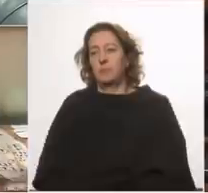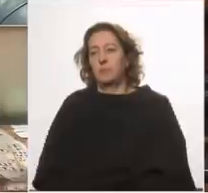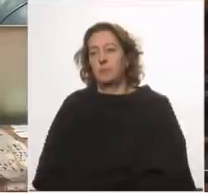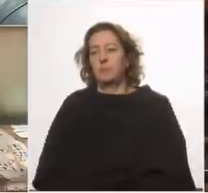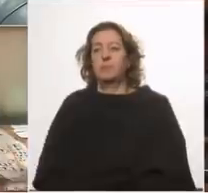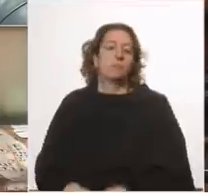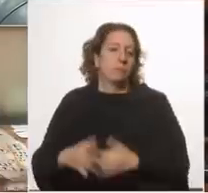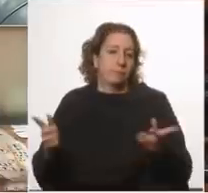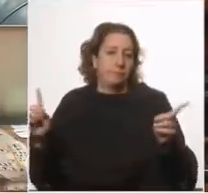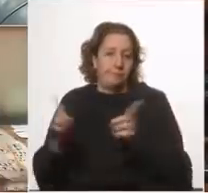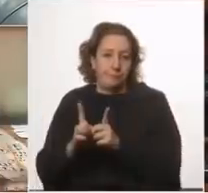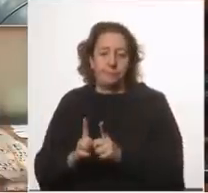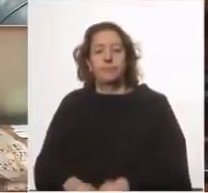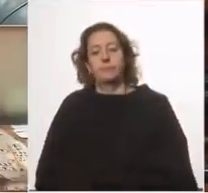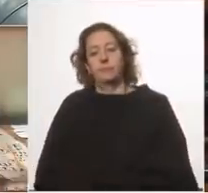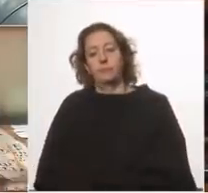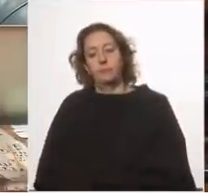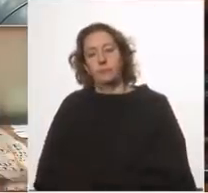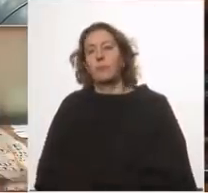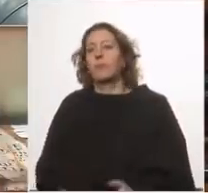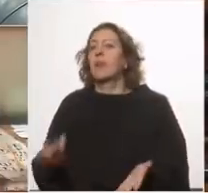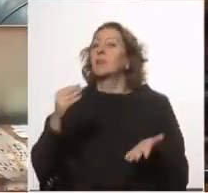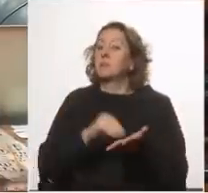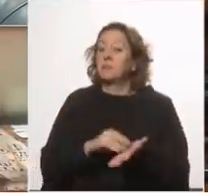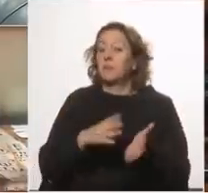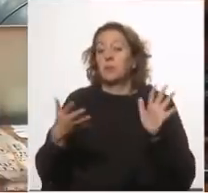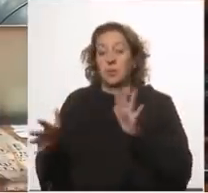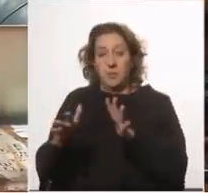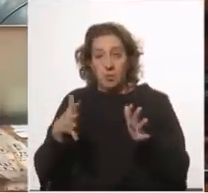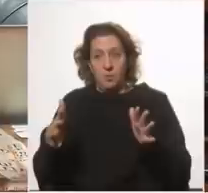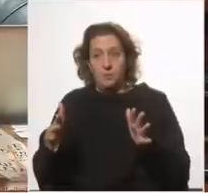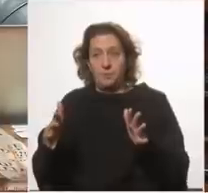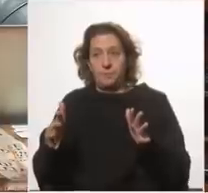en síntesis además de estas aproximaciones